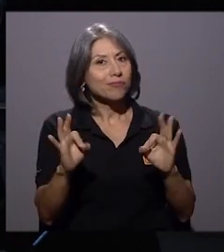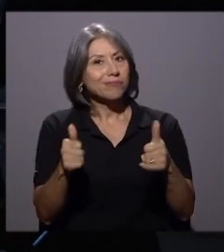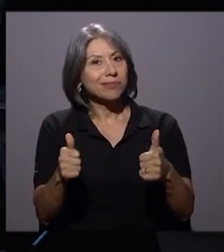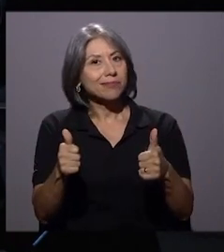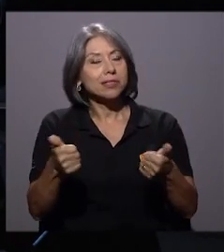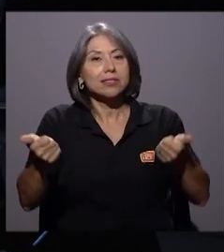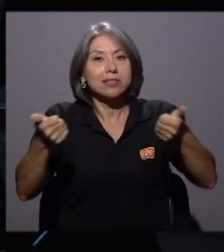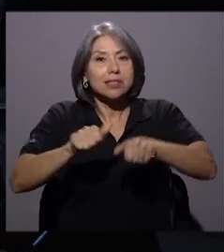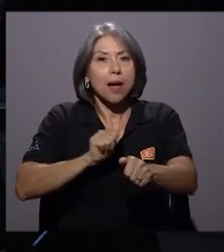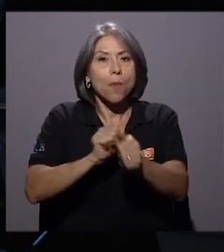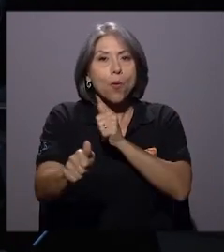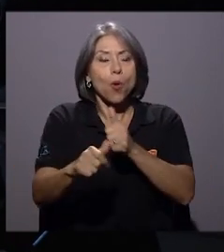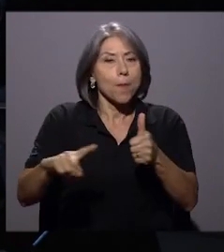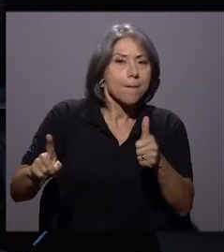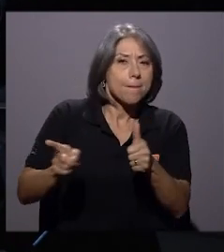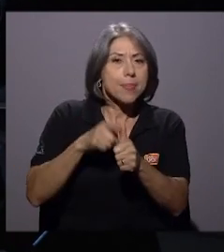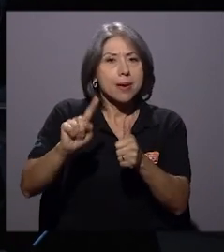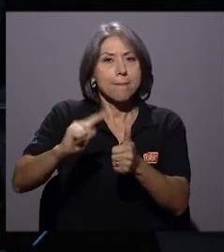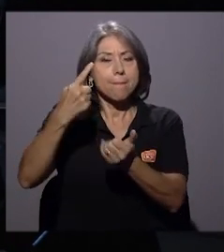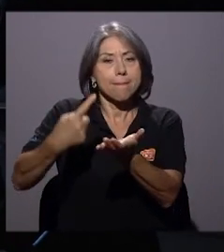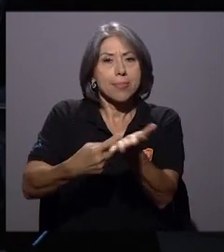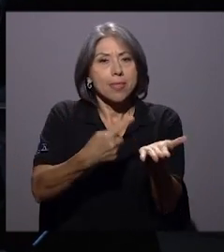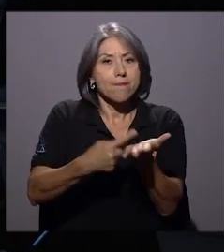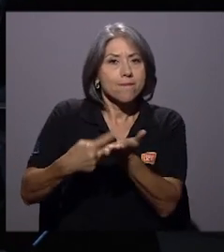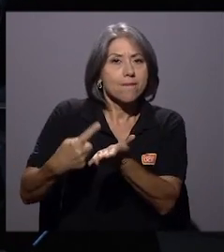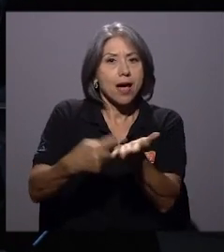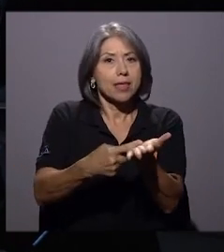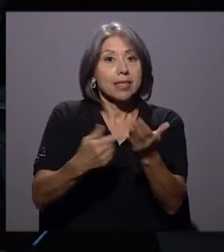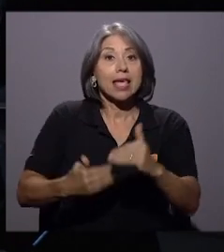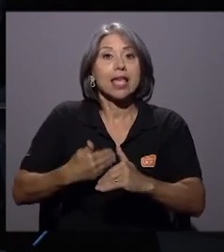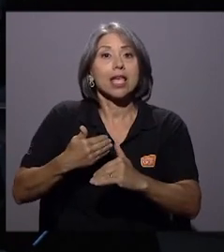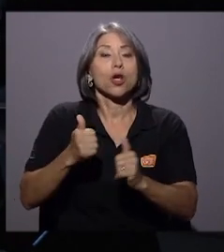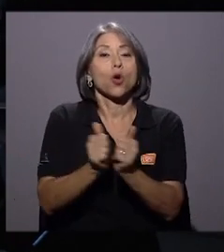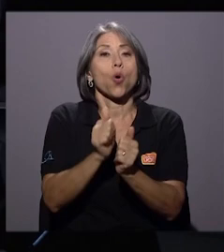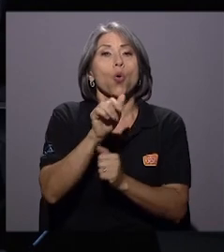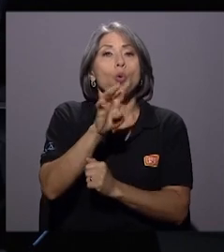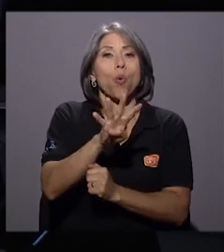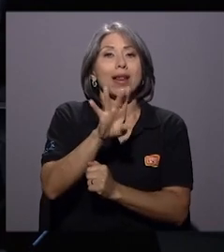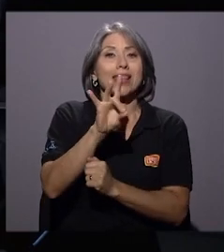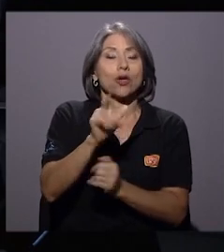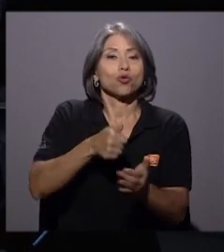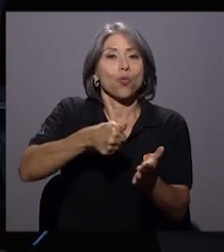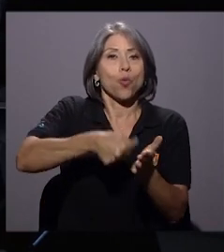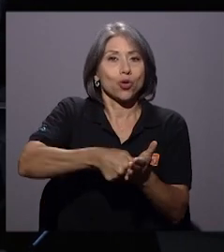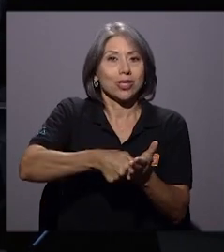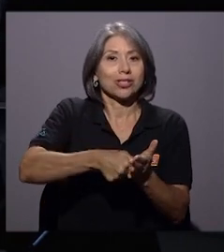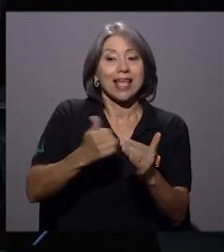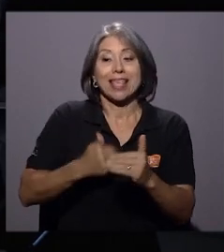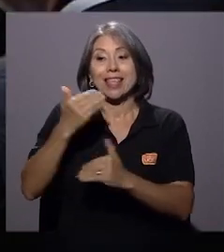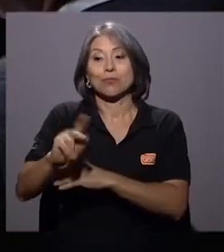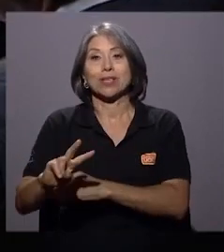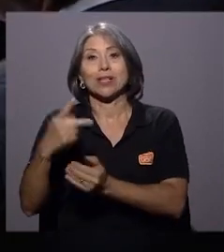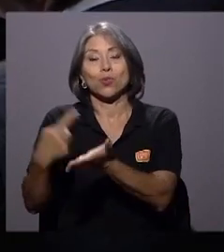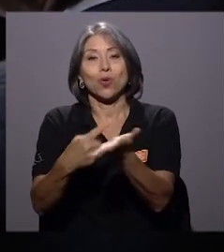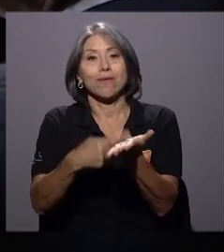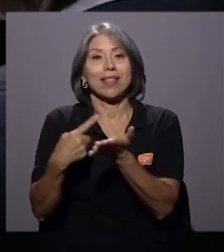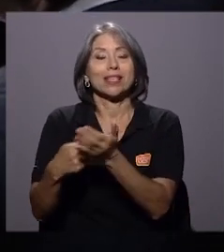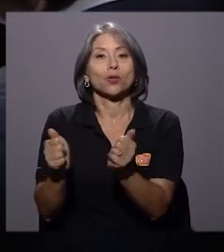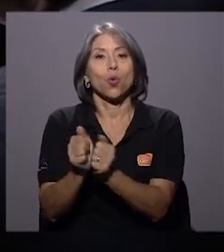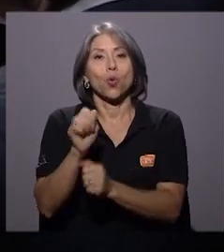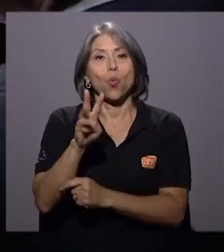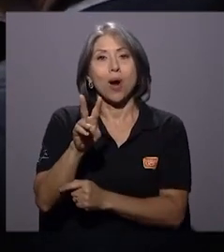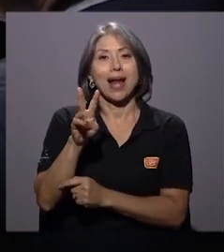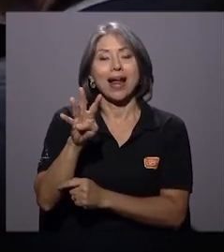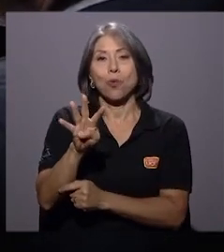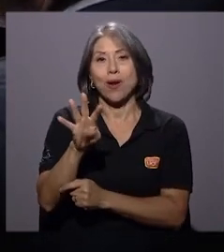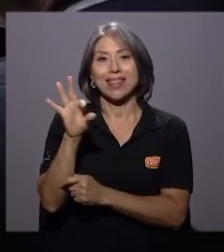primer debate, y después con 48 votos a favor y un segundo debate con 49 votos a favor. Y si en este momento